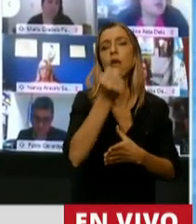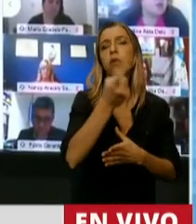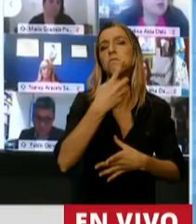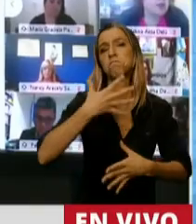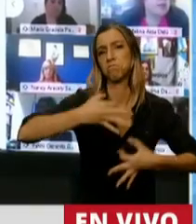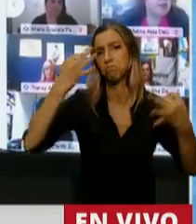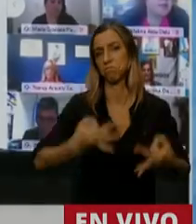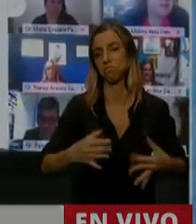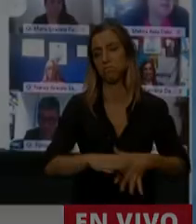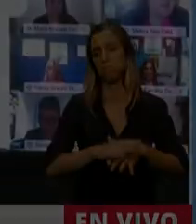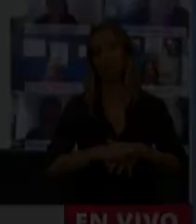Gracias, diputado. diputado.